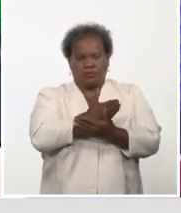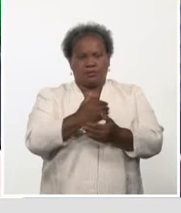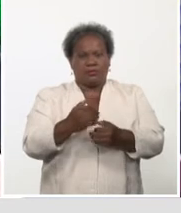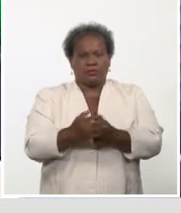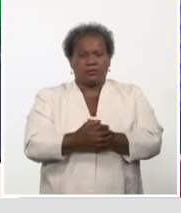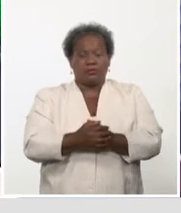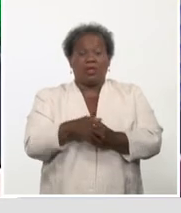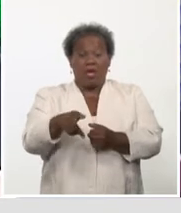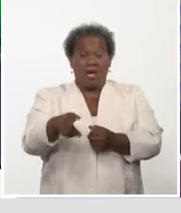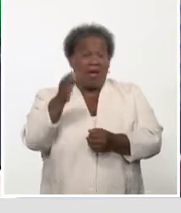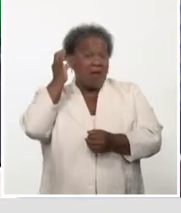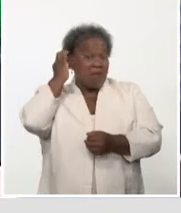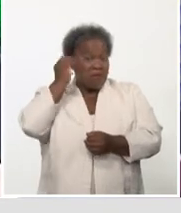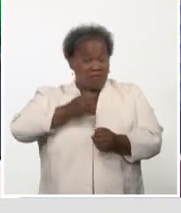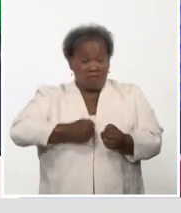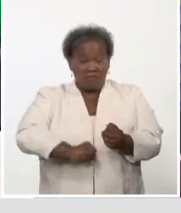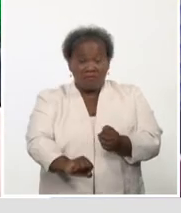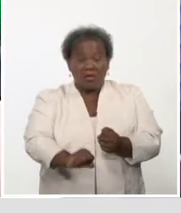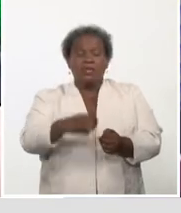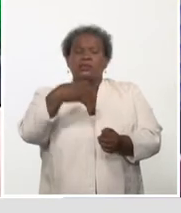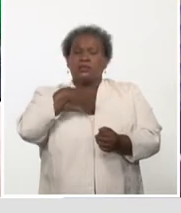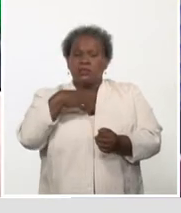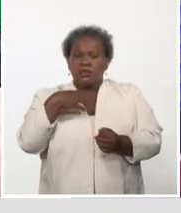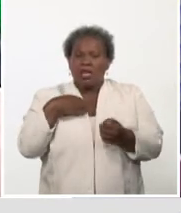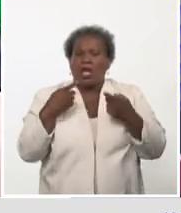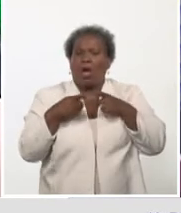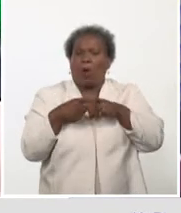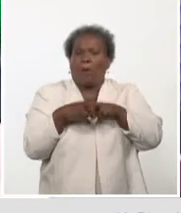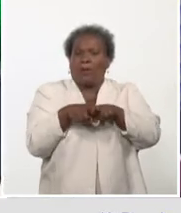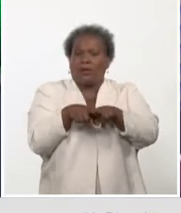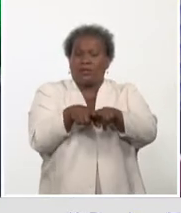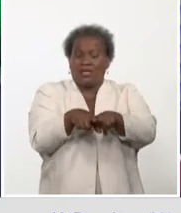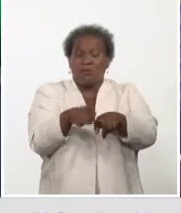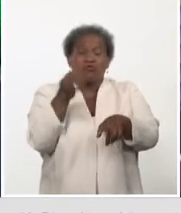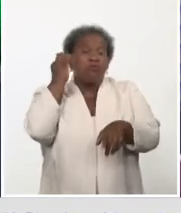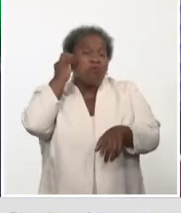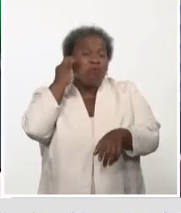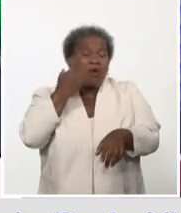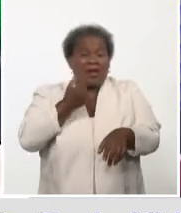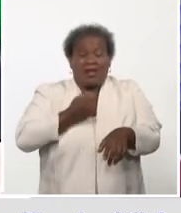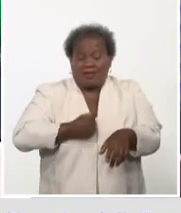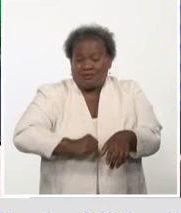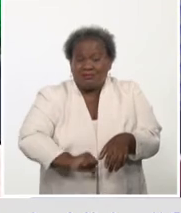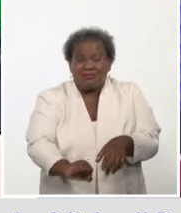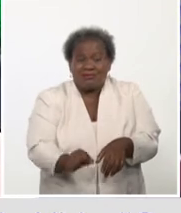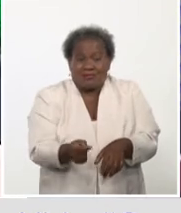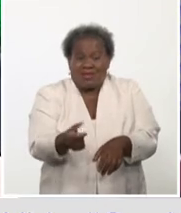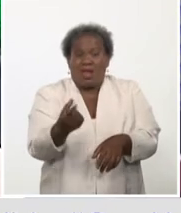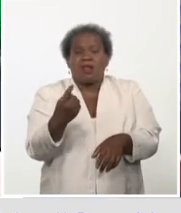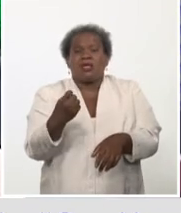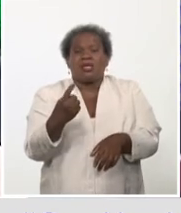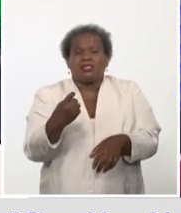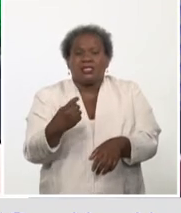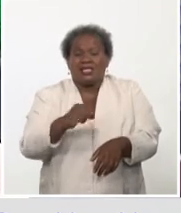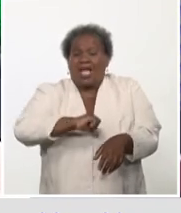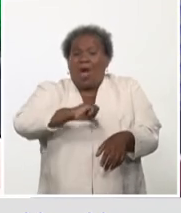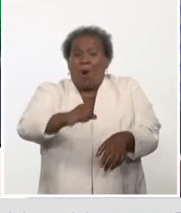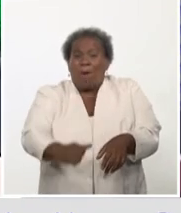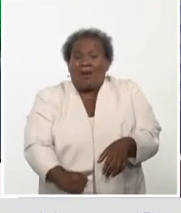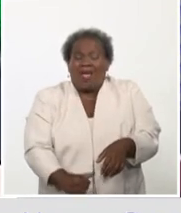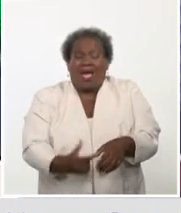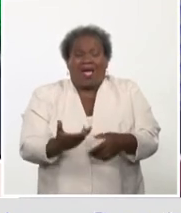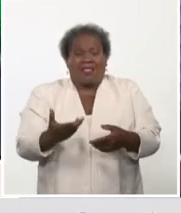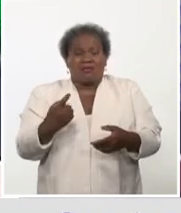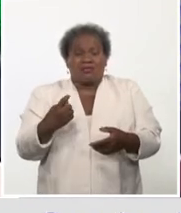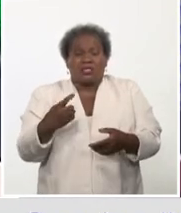pacientes tienen sus acompañantes porque son pacientes que están acabadas de parir, necesitan un acompañamiento si están operadas. Entonces, hay que ser